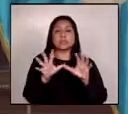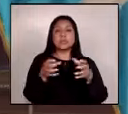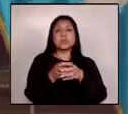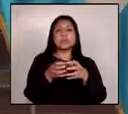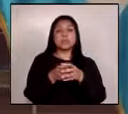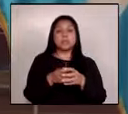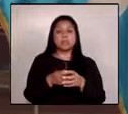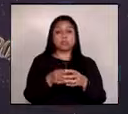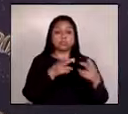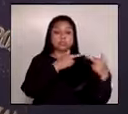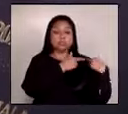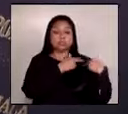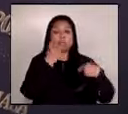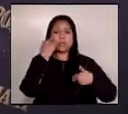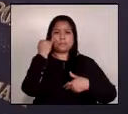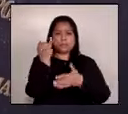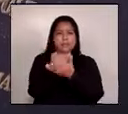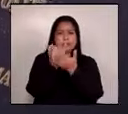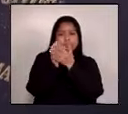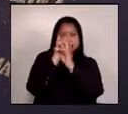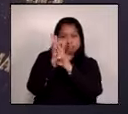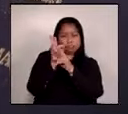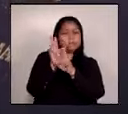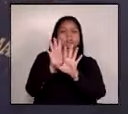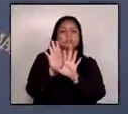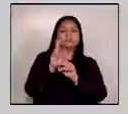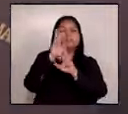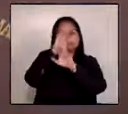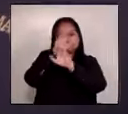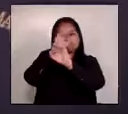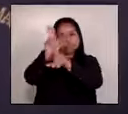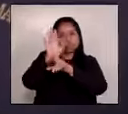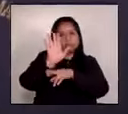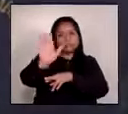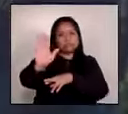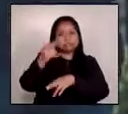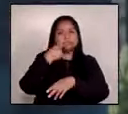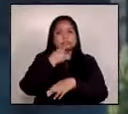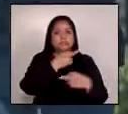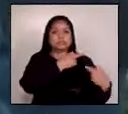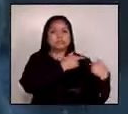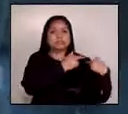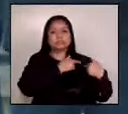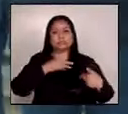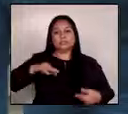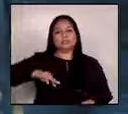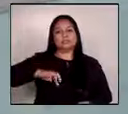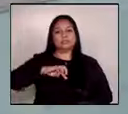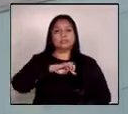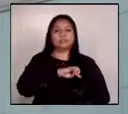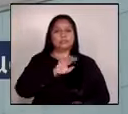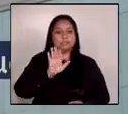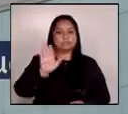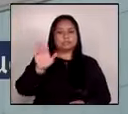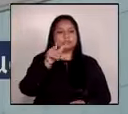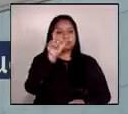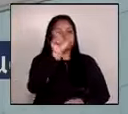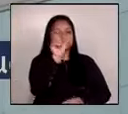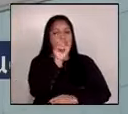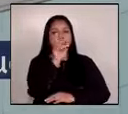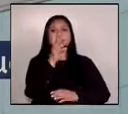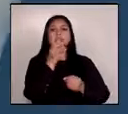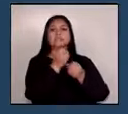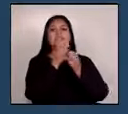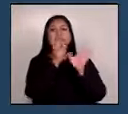órgano de investigación respetamos las funciones constitucionales y legales que le corresponden al ministerio público y la contraloría general